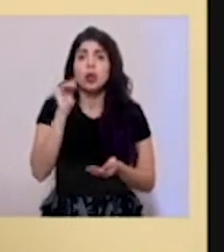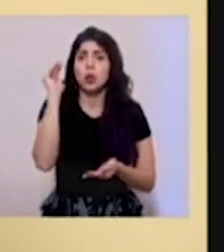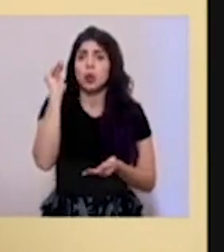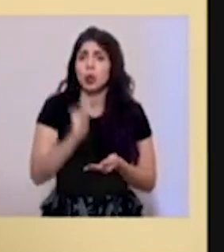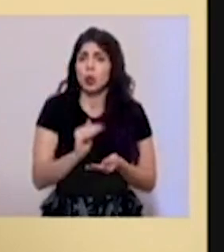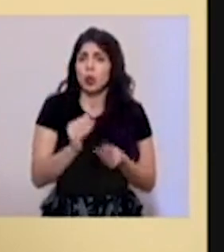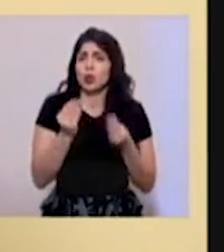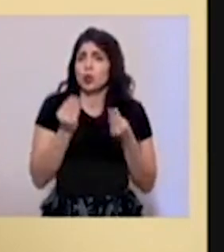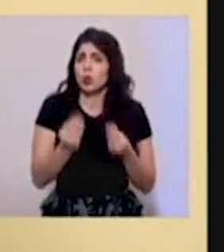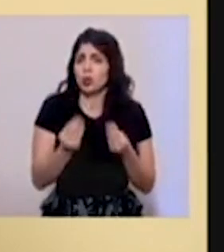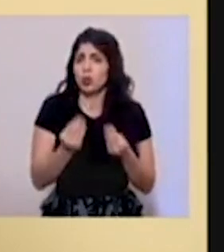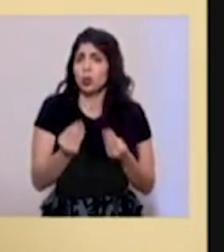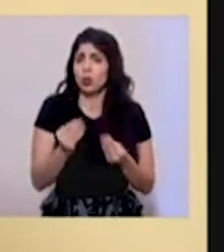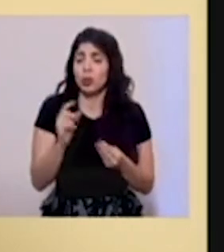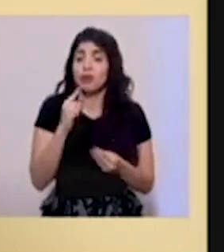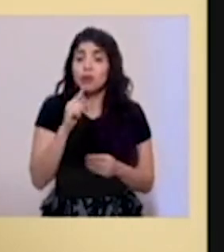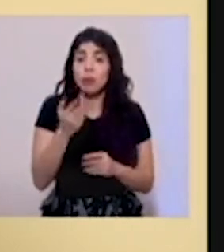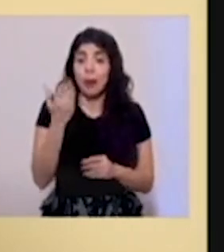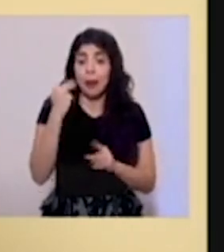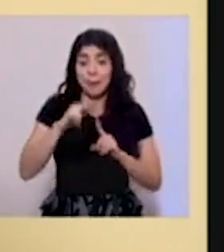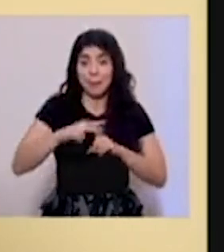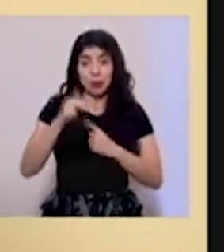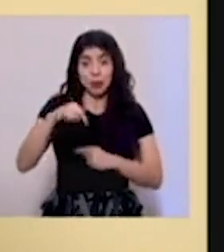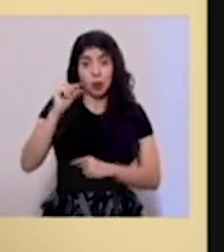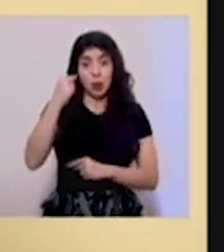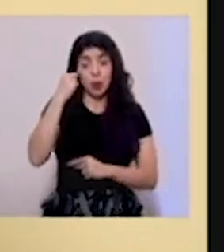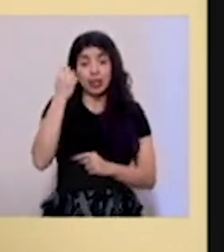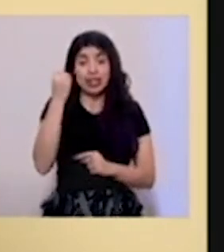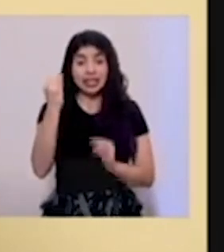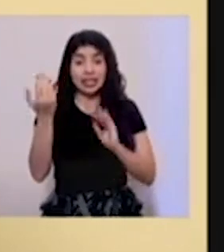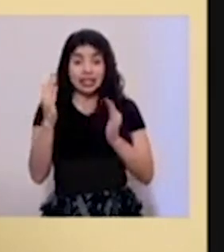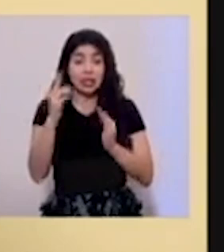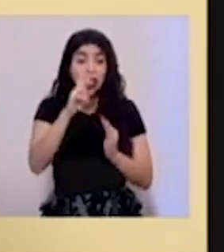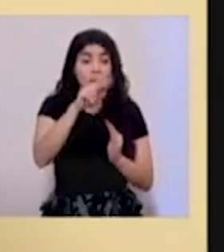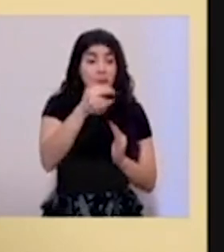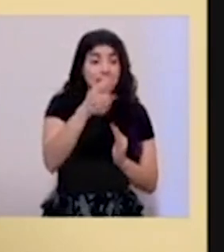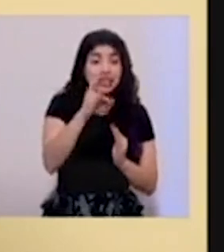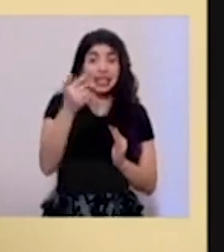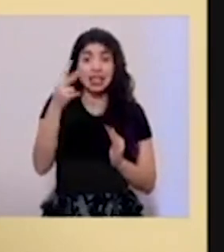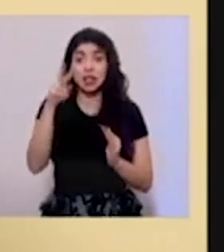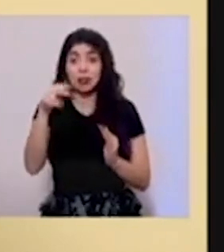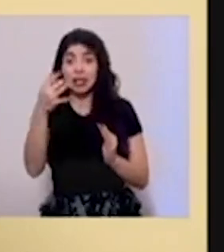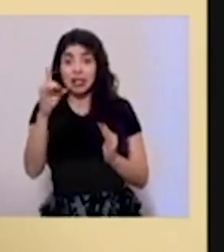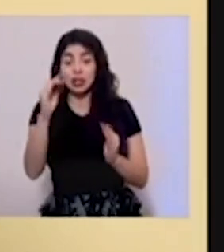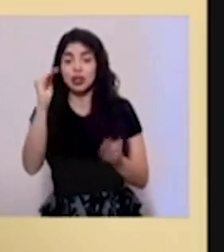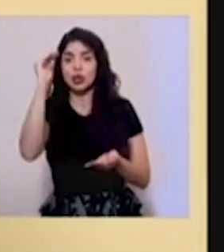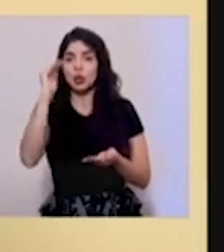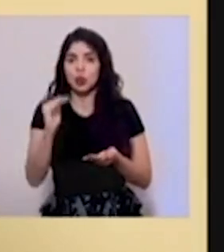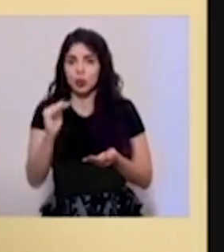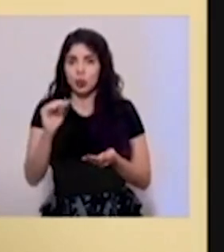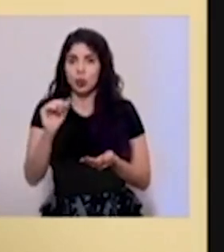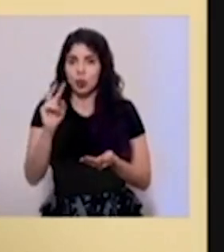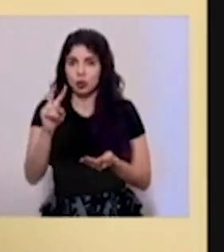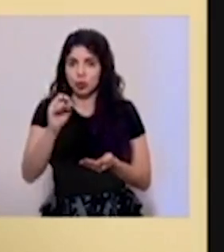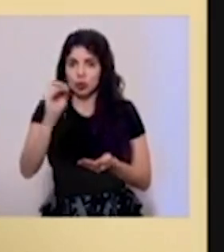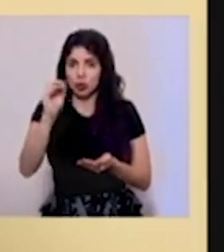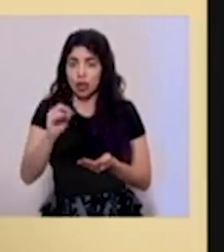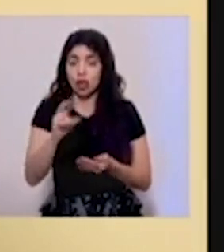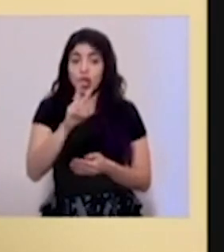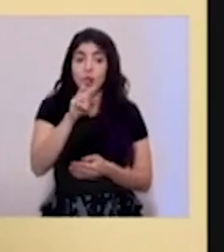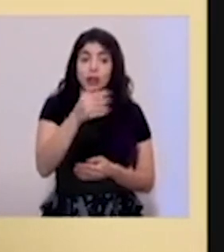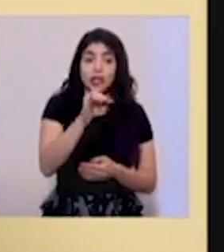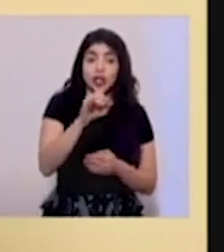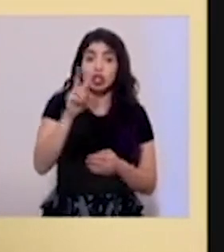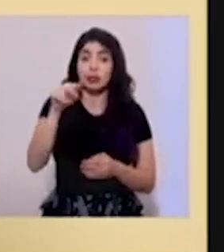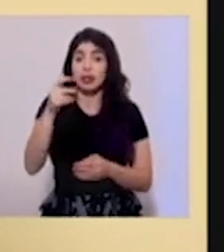muy significativa. Debo decirle que cuando empezó esta administración, si comparamos el 17 con el 18, bajamos un 2%. Del 18 con el 19,